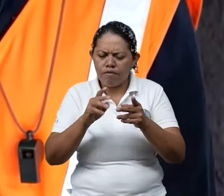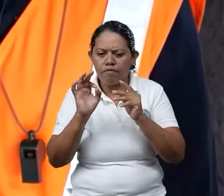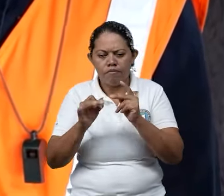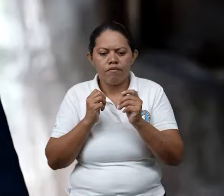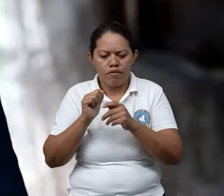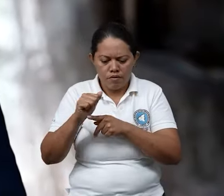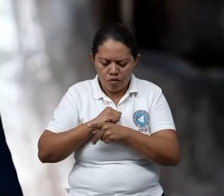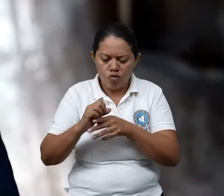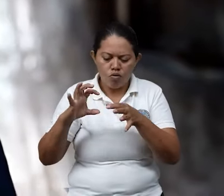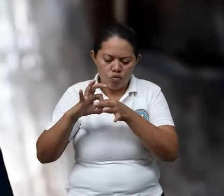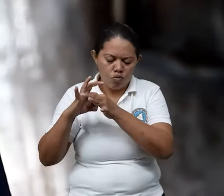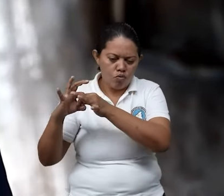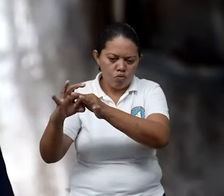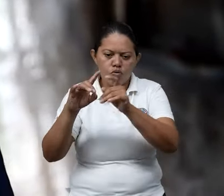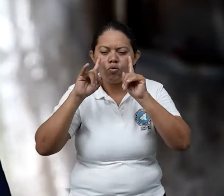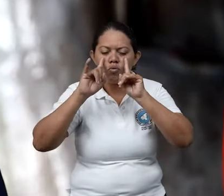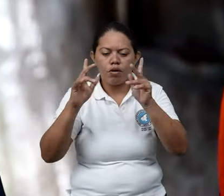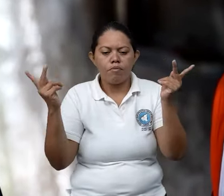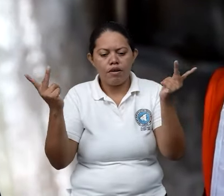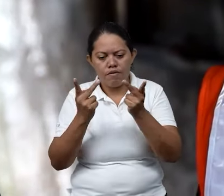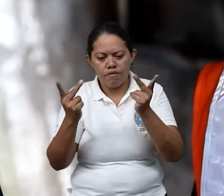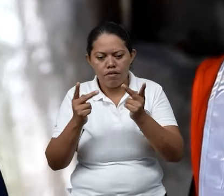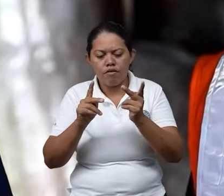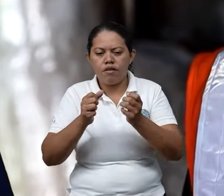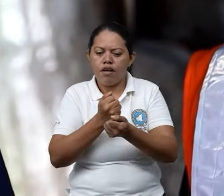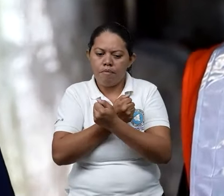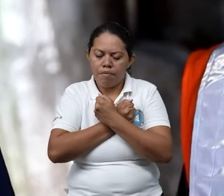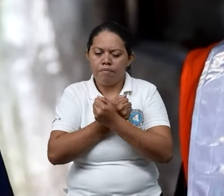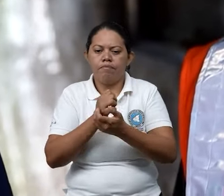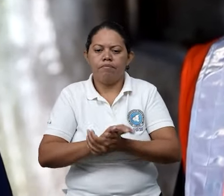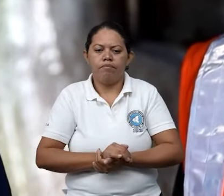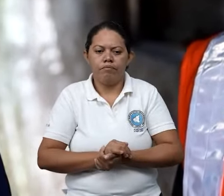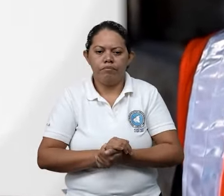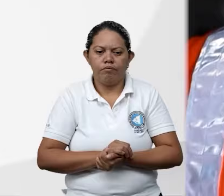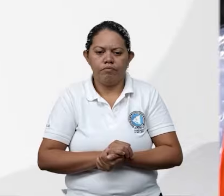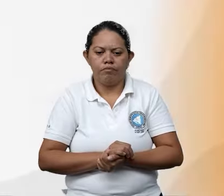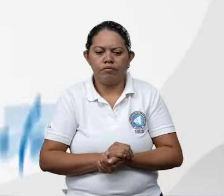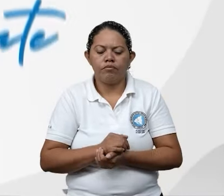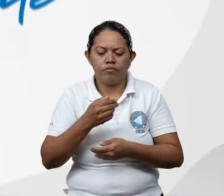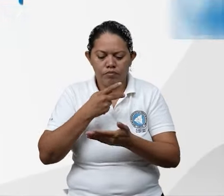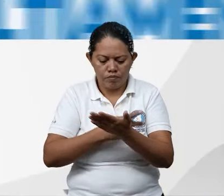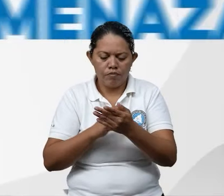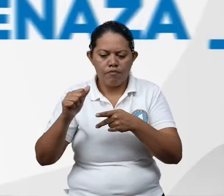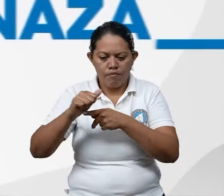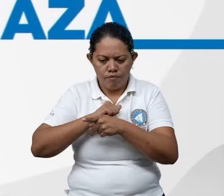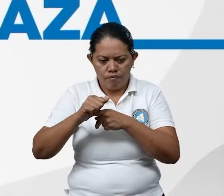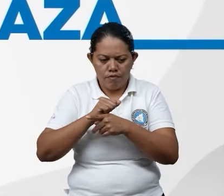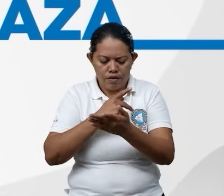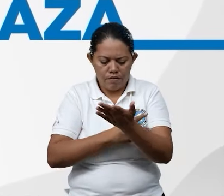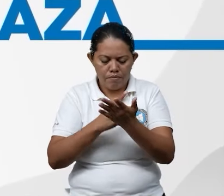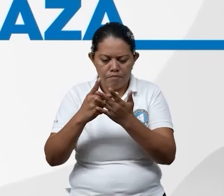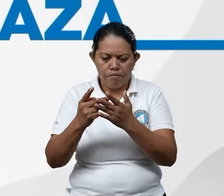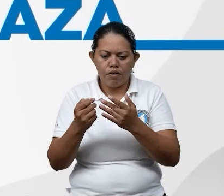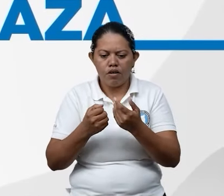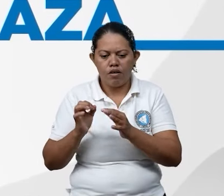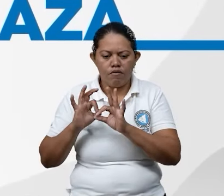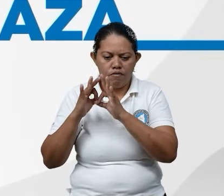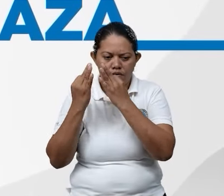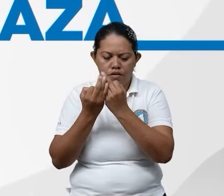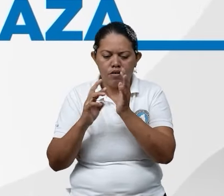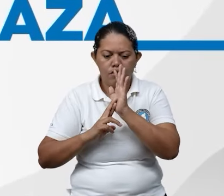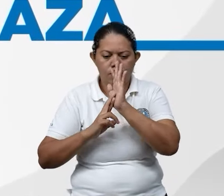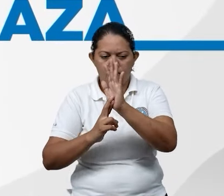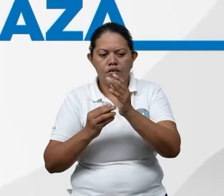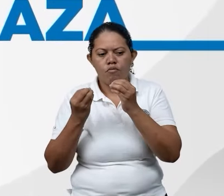Es momento de que juntos protejamos la vida de los que amamos. Elaboremos y practiquemos nuestro plan comunitario de